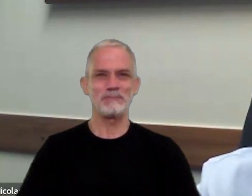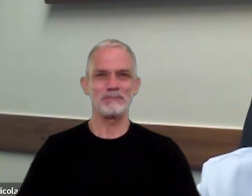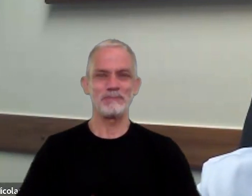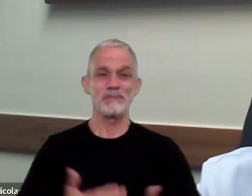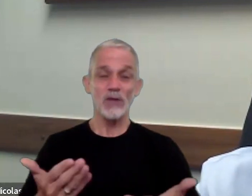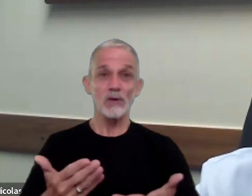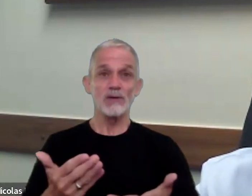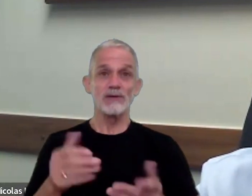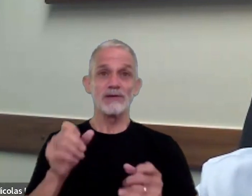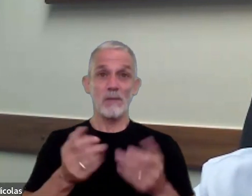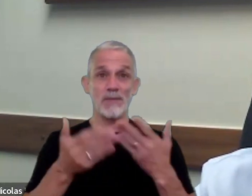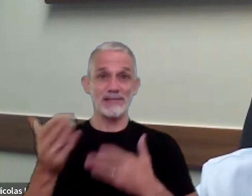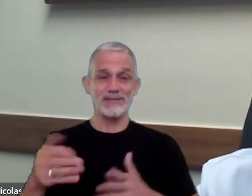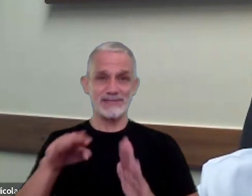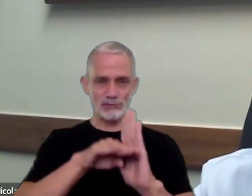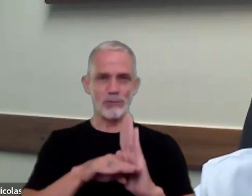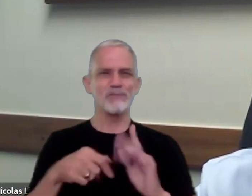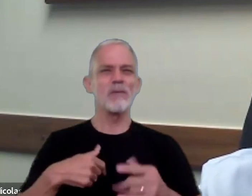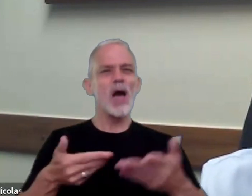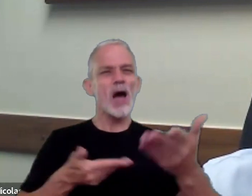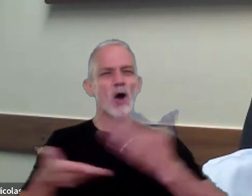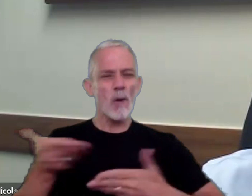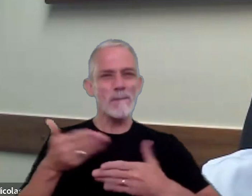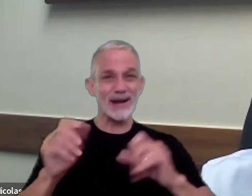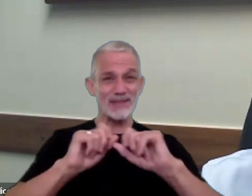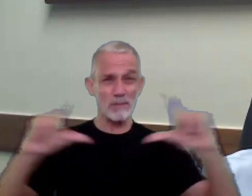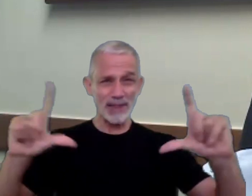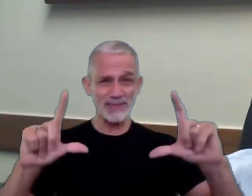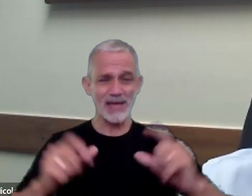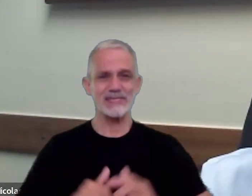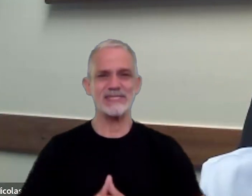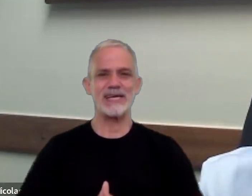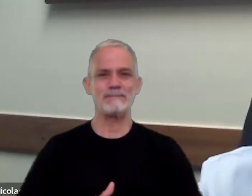respectiva voy a compartir pantalla